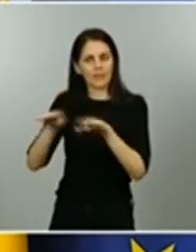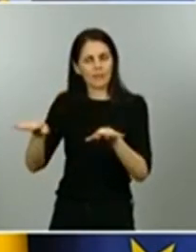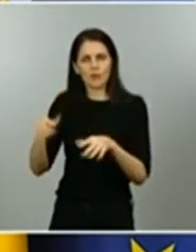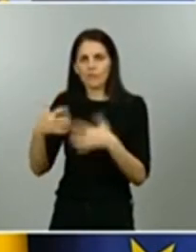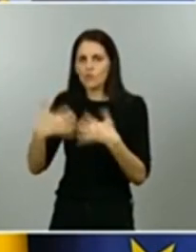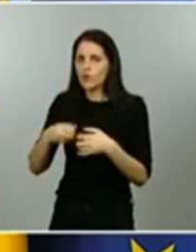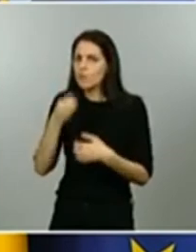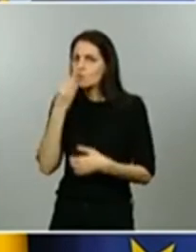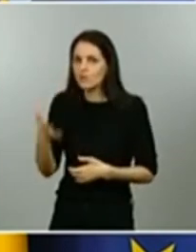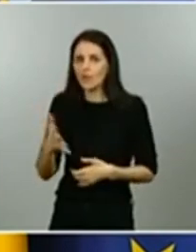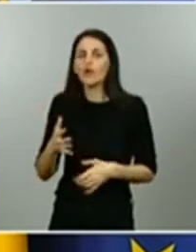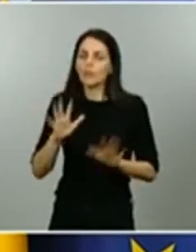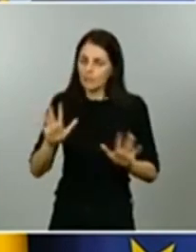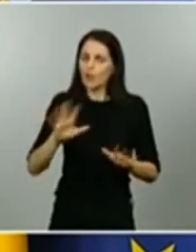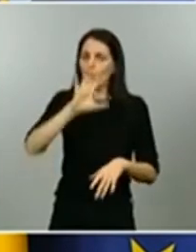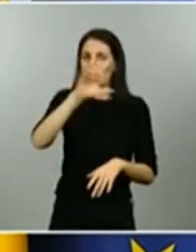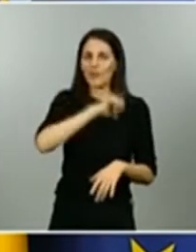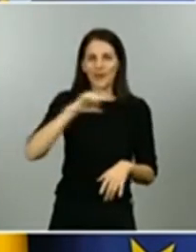están también funcionando al mismo nivel